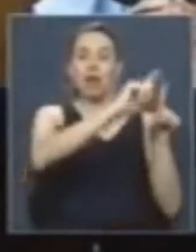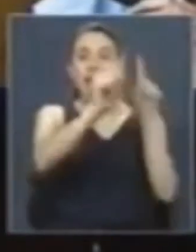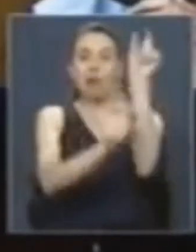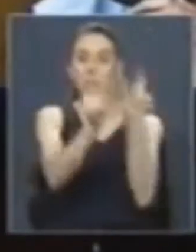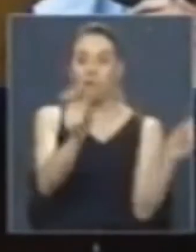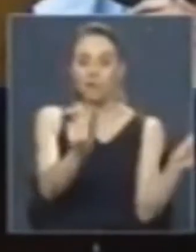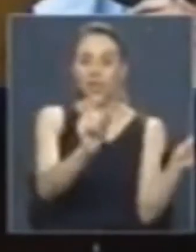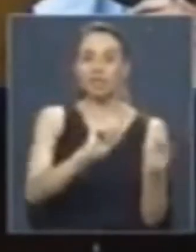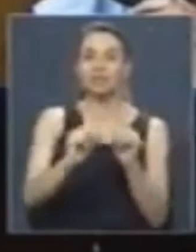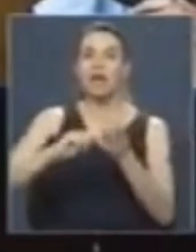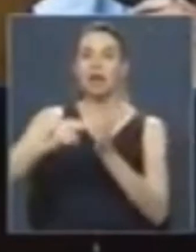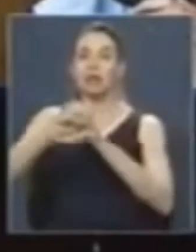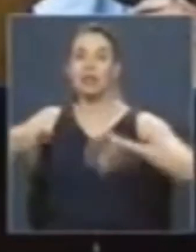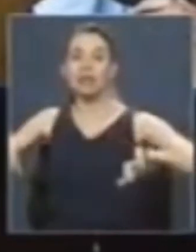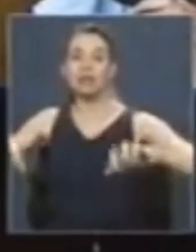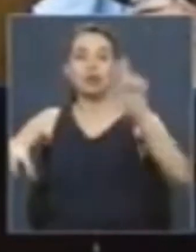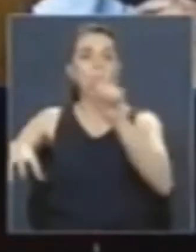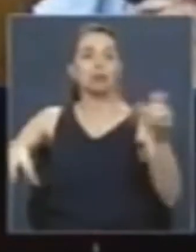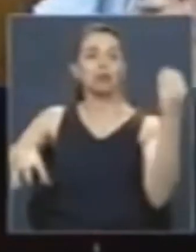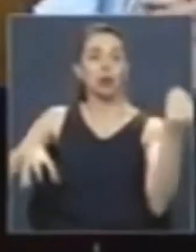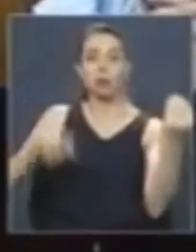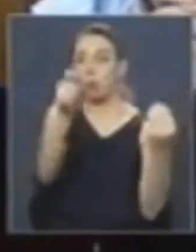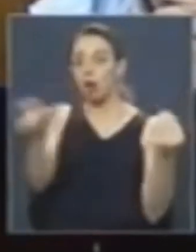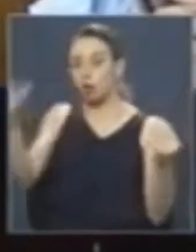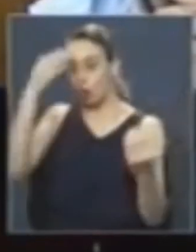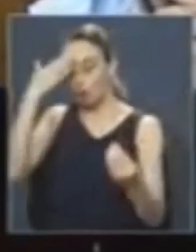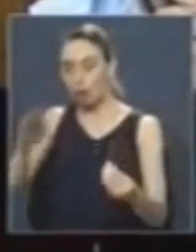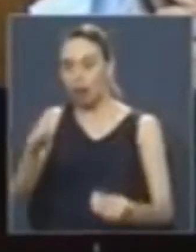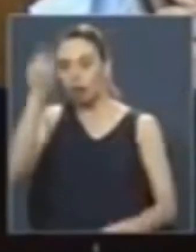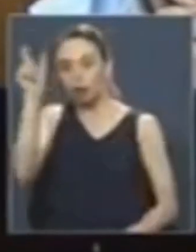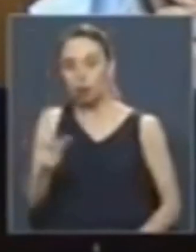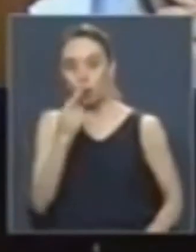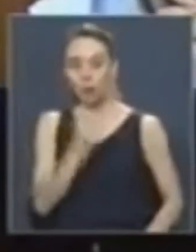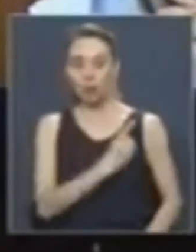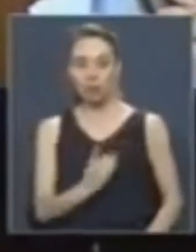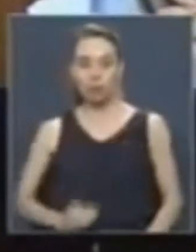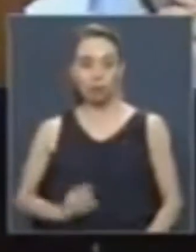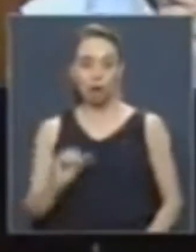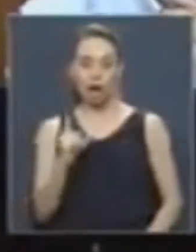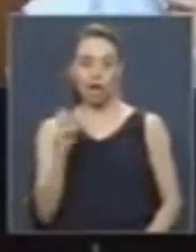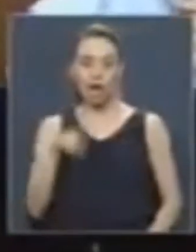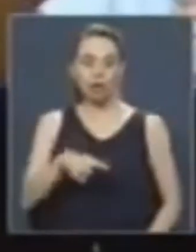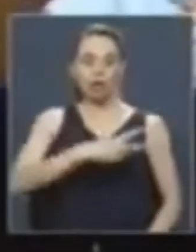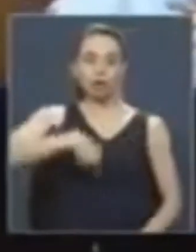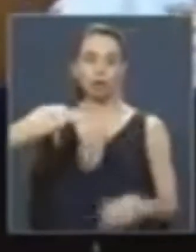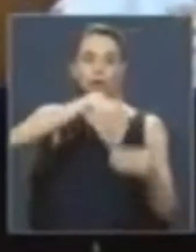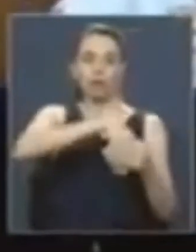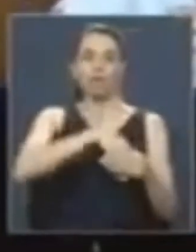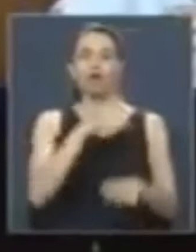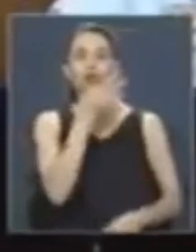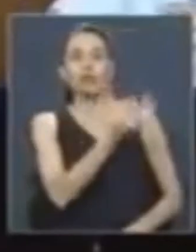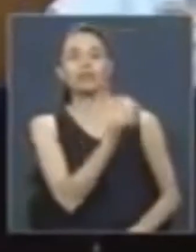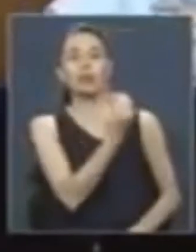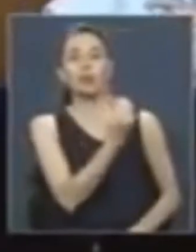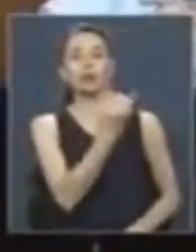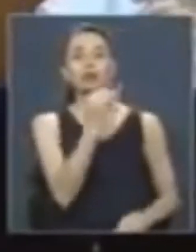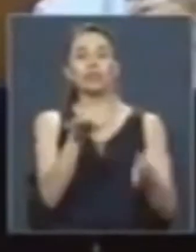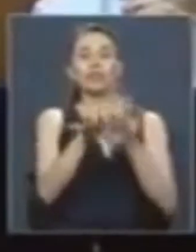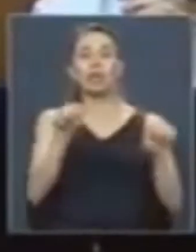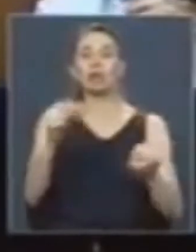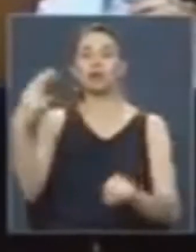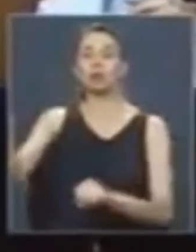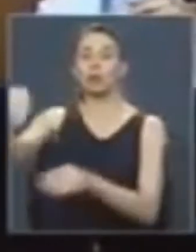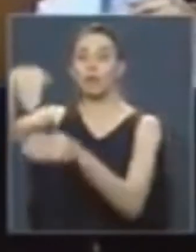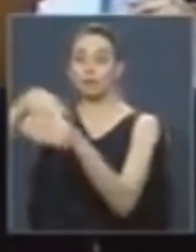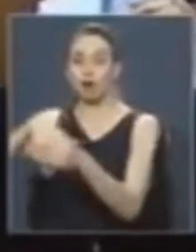por la división entre buenos y malos. Para el diputado Larcón, nuestros votos son buenos si coinciden con el suyo,